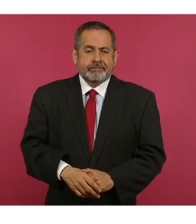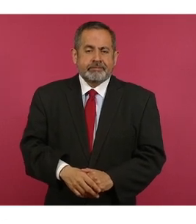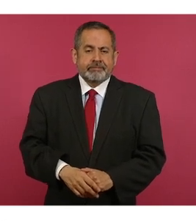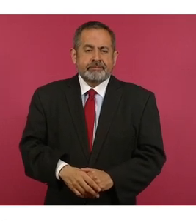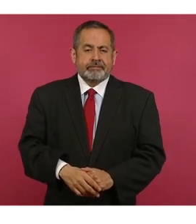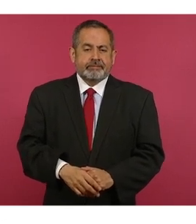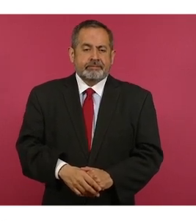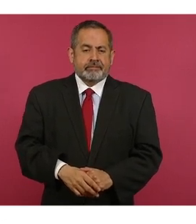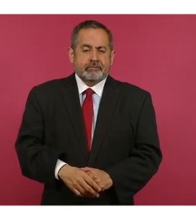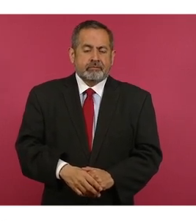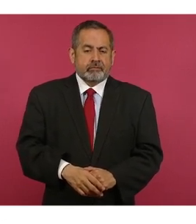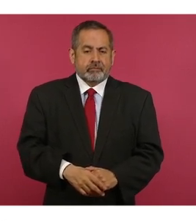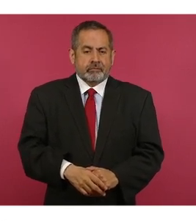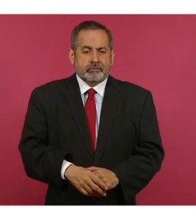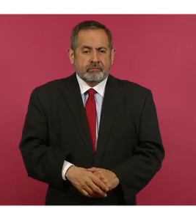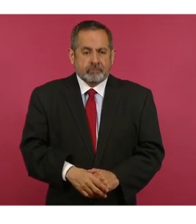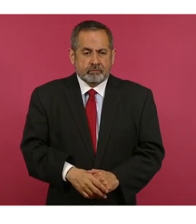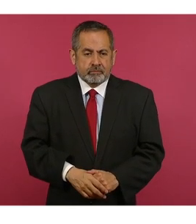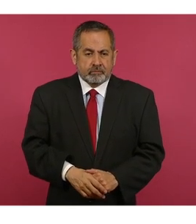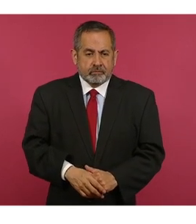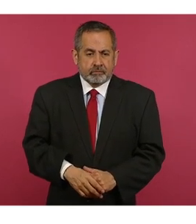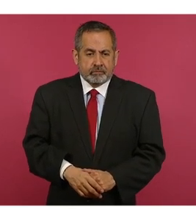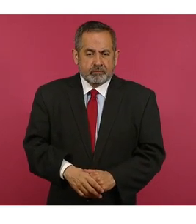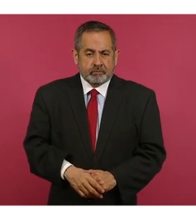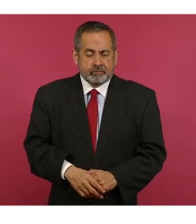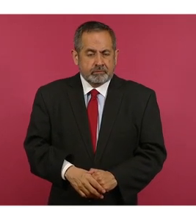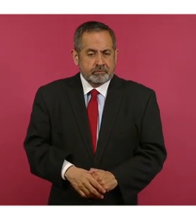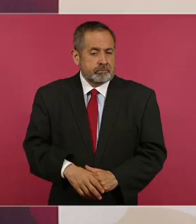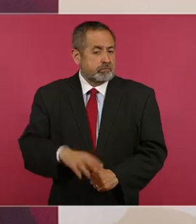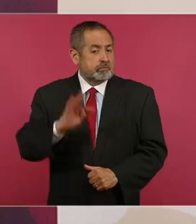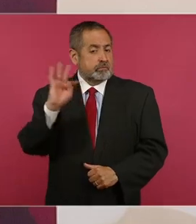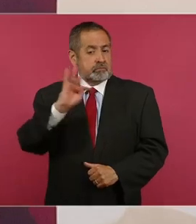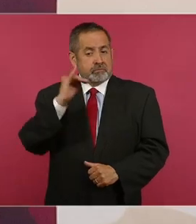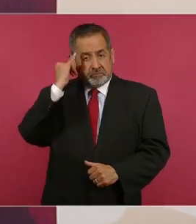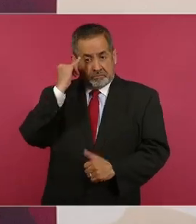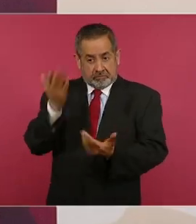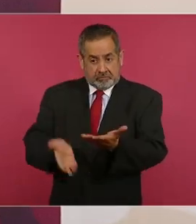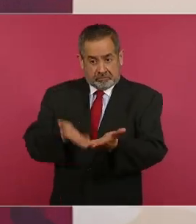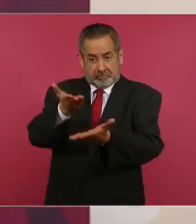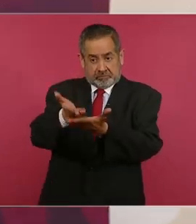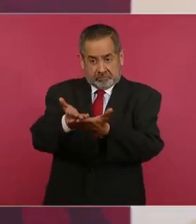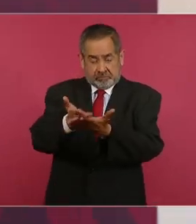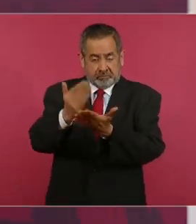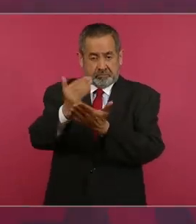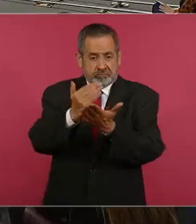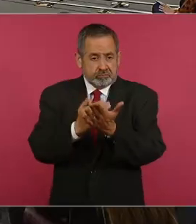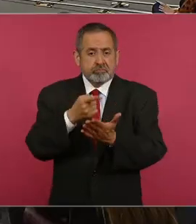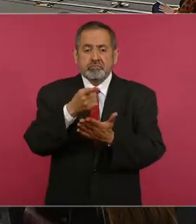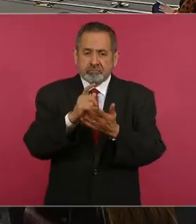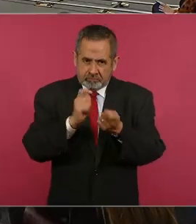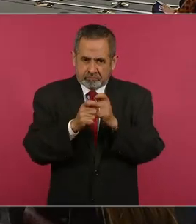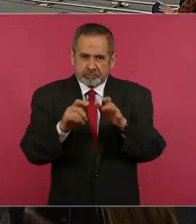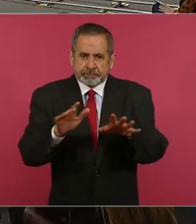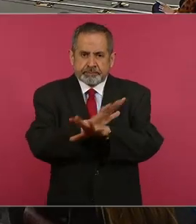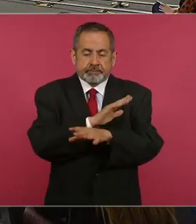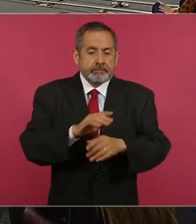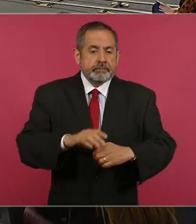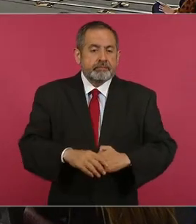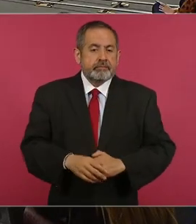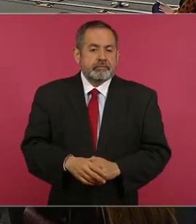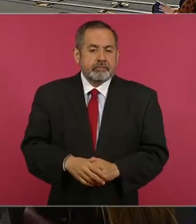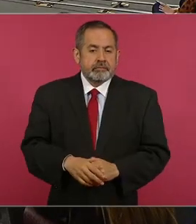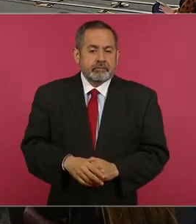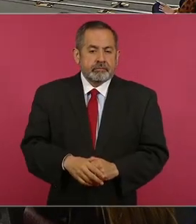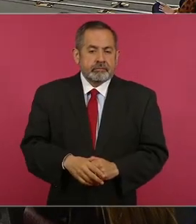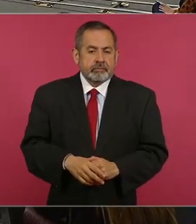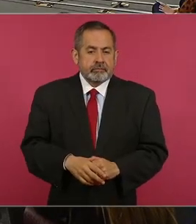Si aceptan la propuesta que estamos haciendo, va a cambiar, va a